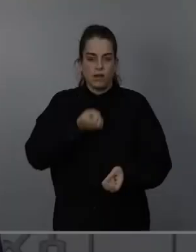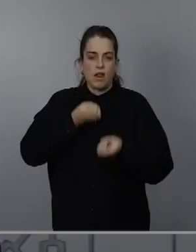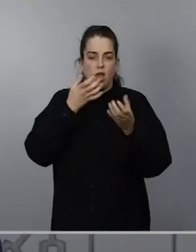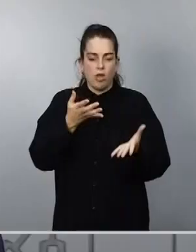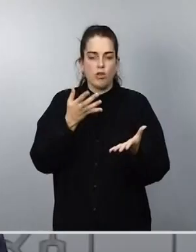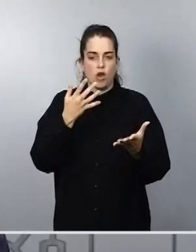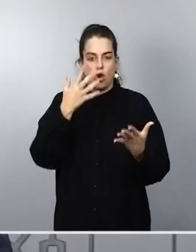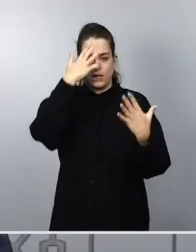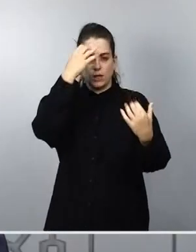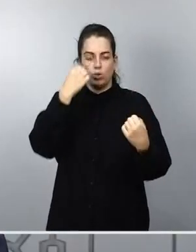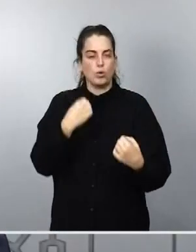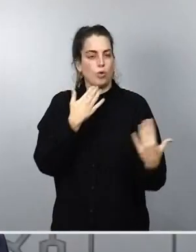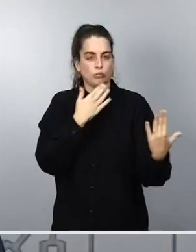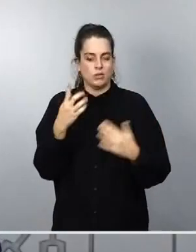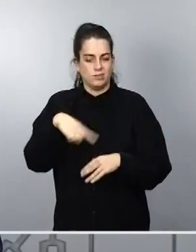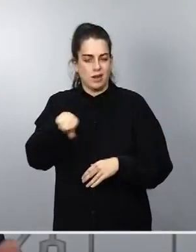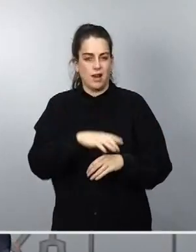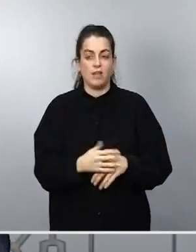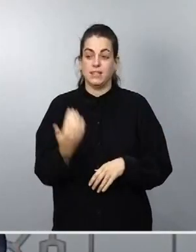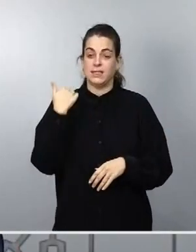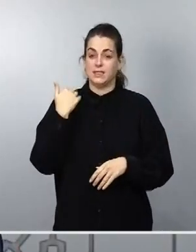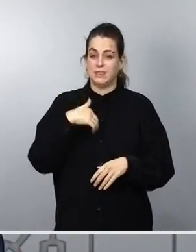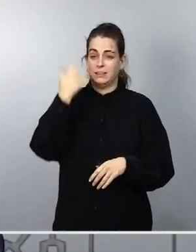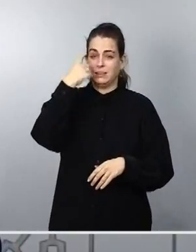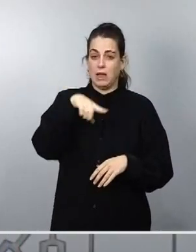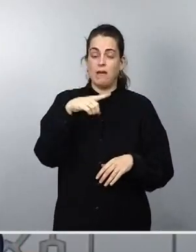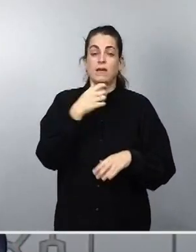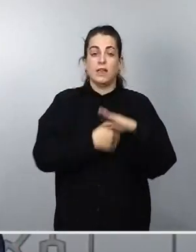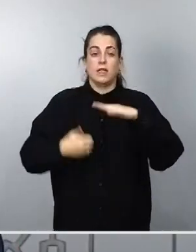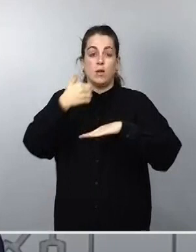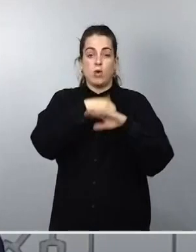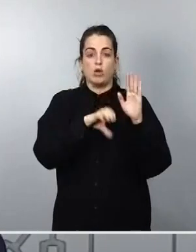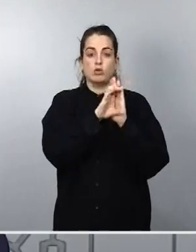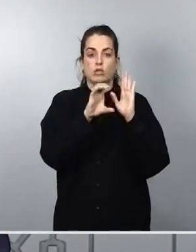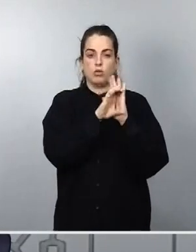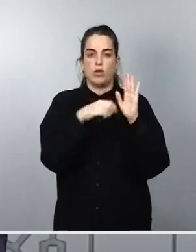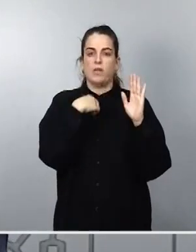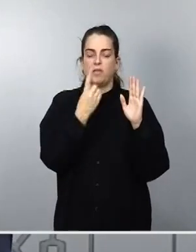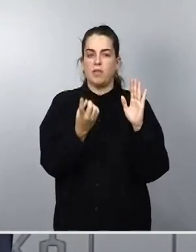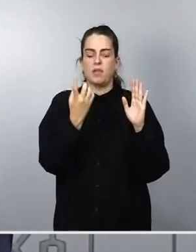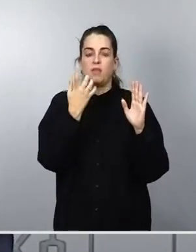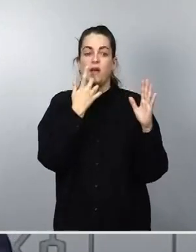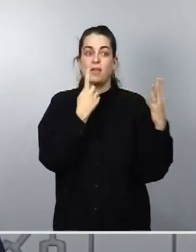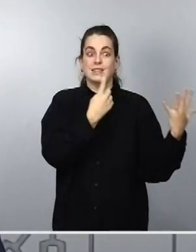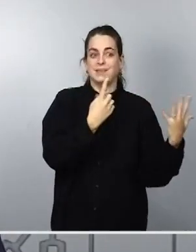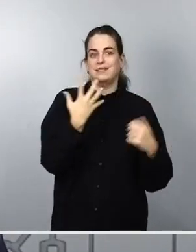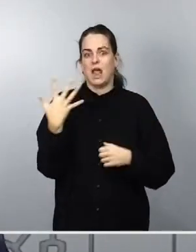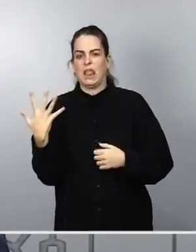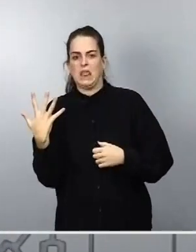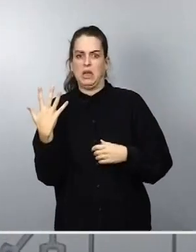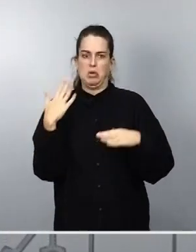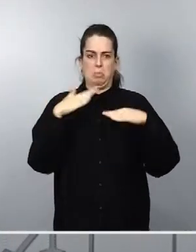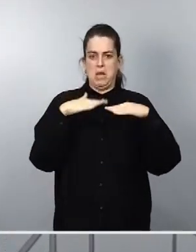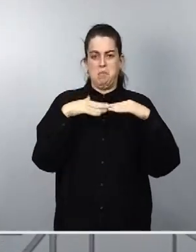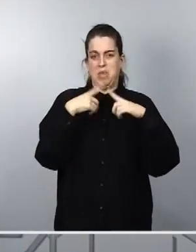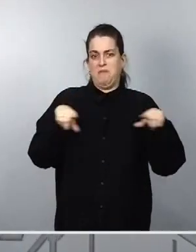Como saben, en el día de ayer el Tribunal Constitucional acordó por una diferencia mínima de 6 a 5 una decisión sin